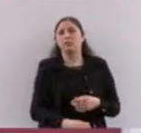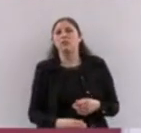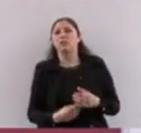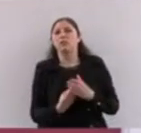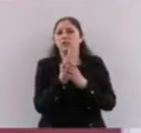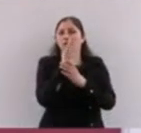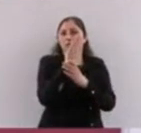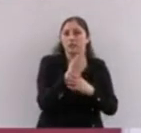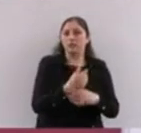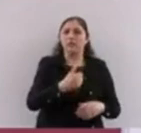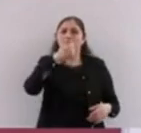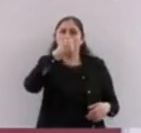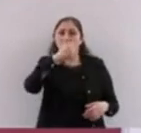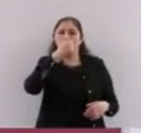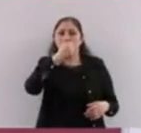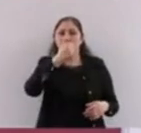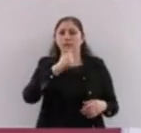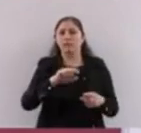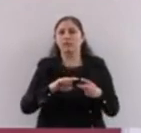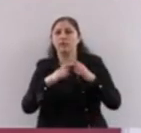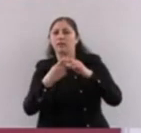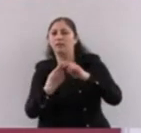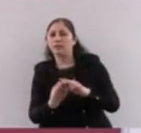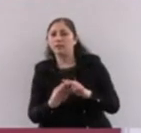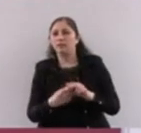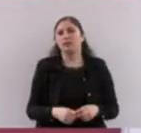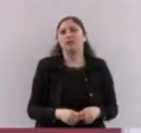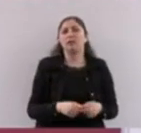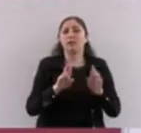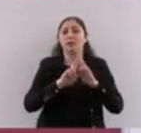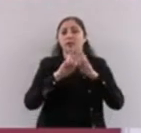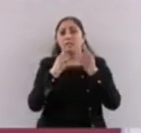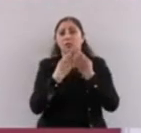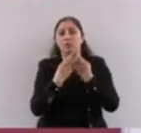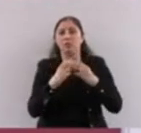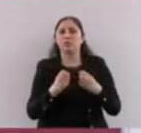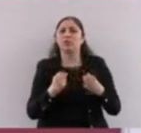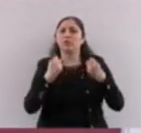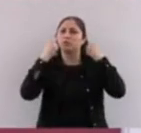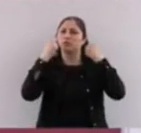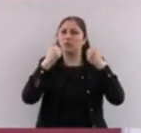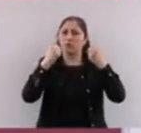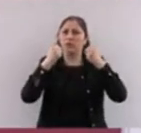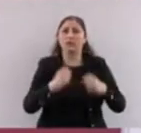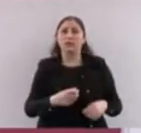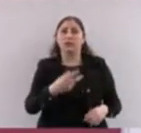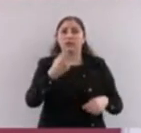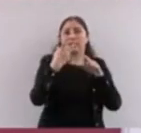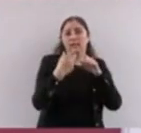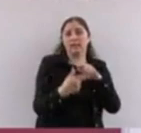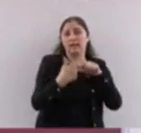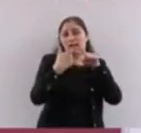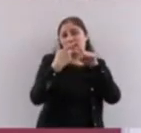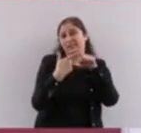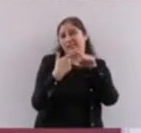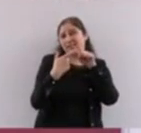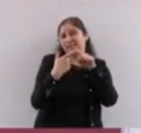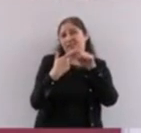seis de la mañana inicia la reunión de seguridad que se hace todos los días. A las siete inicia la conferencia